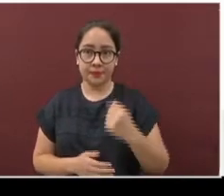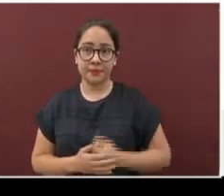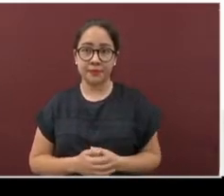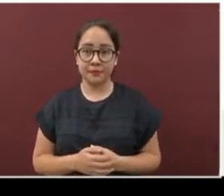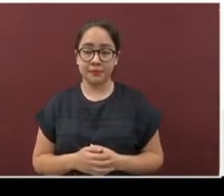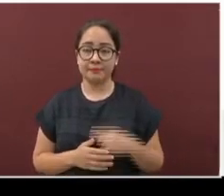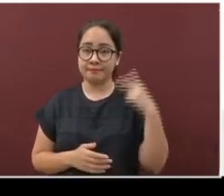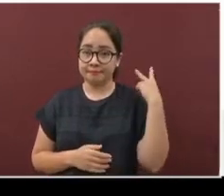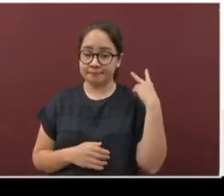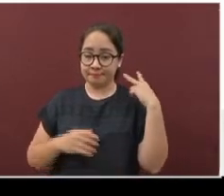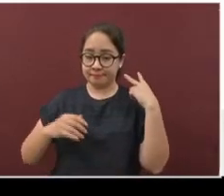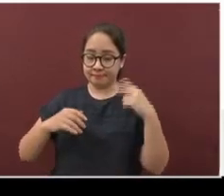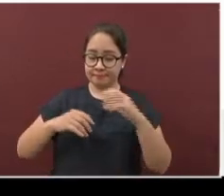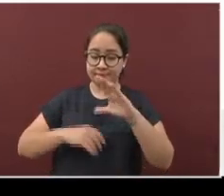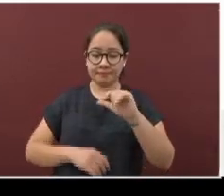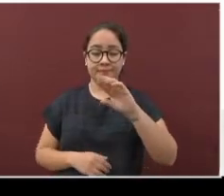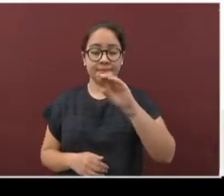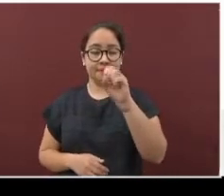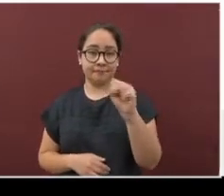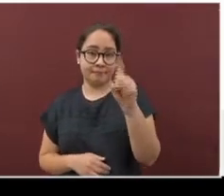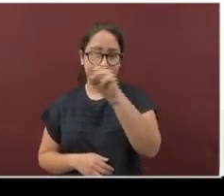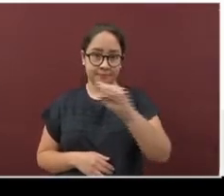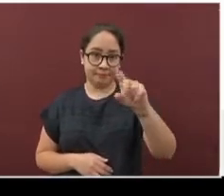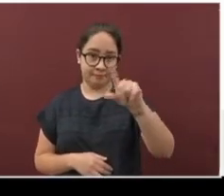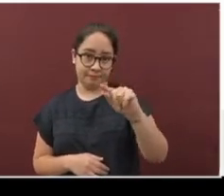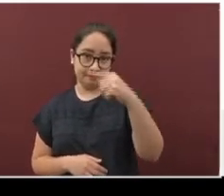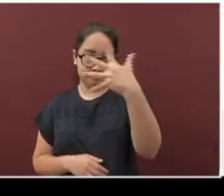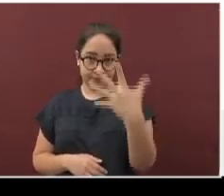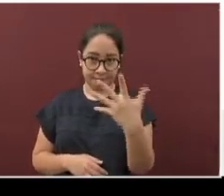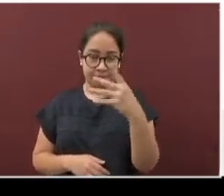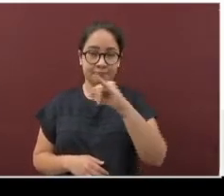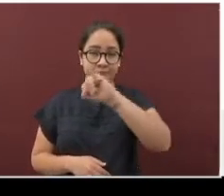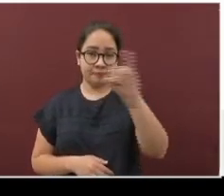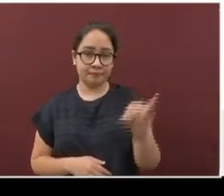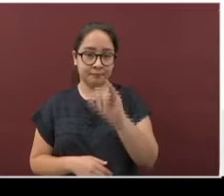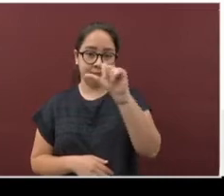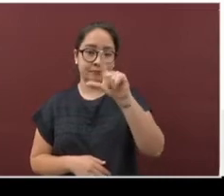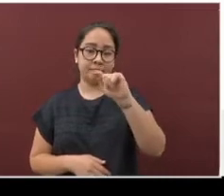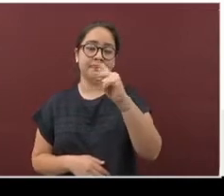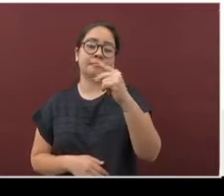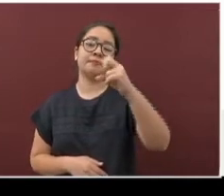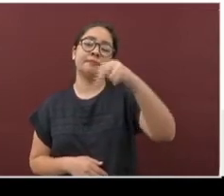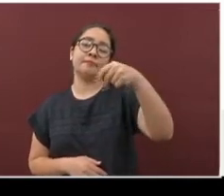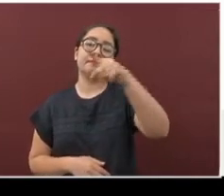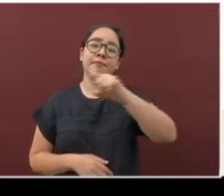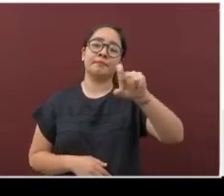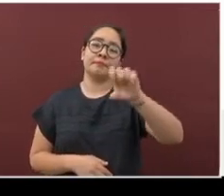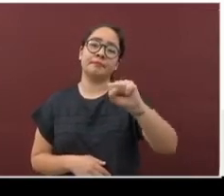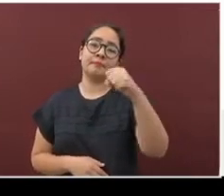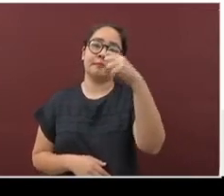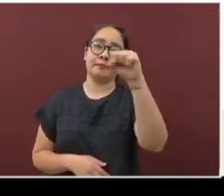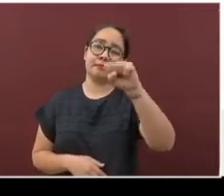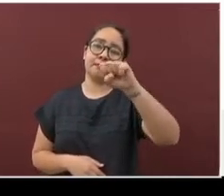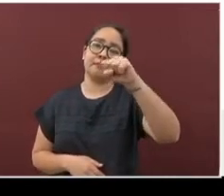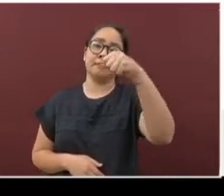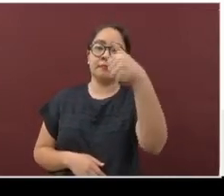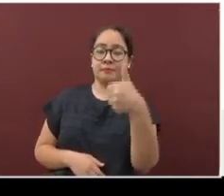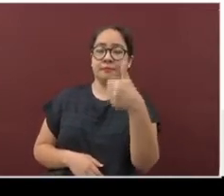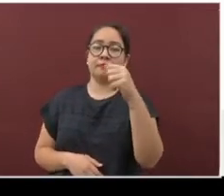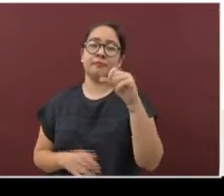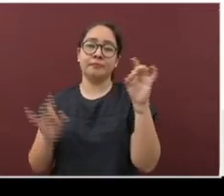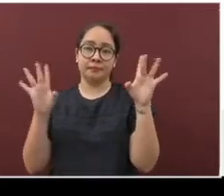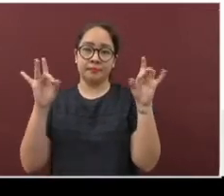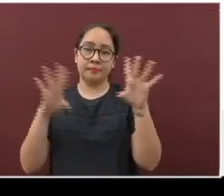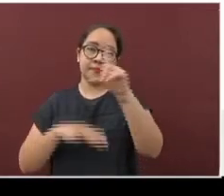Ahora Carlos Zacarrillo 175. Jaltipan 166. Ángel R. Cabada